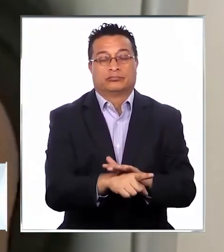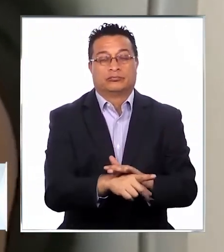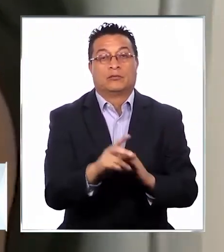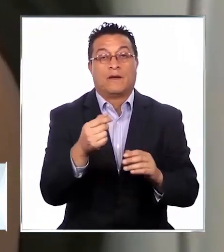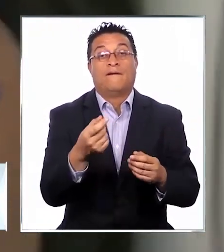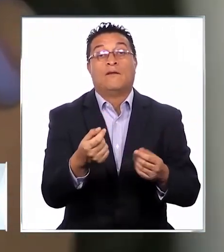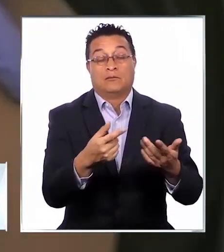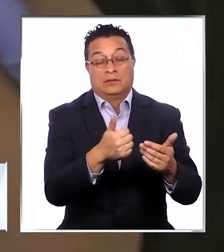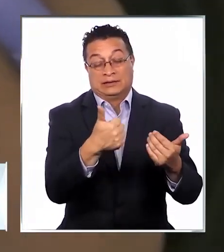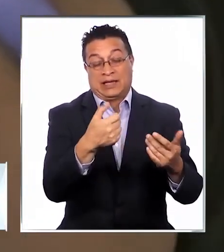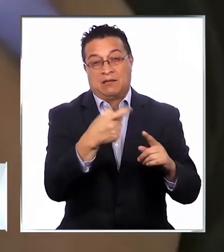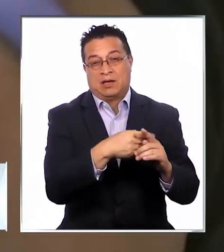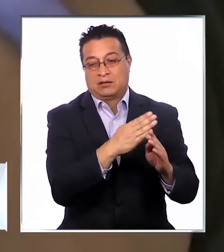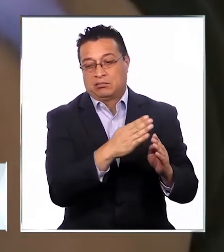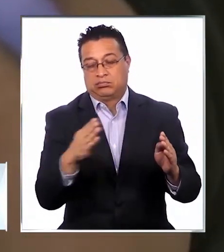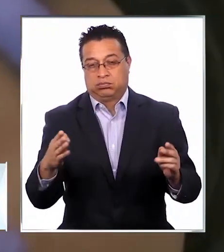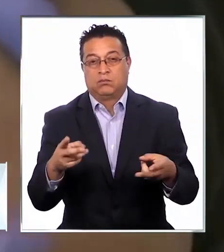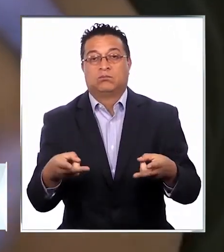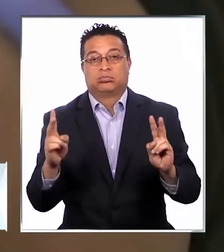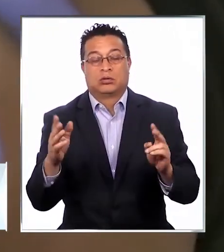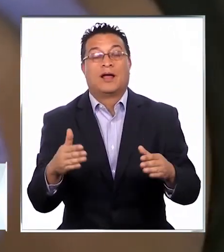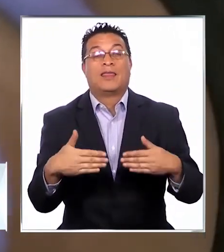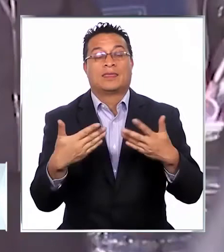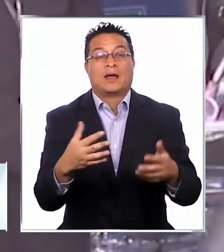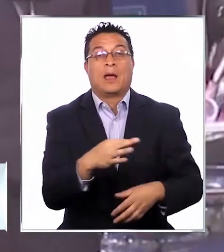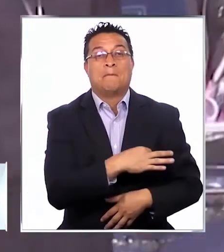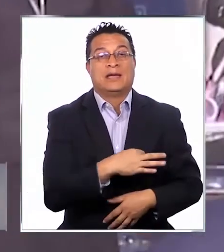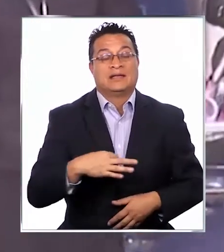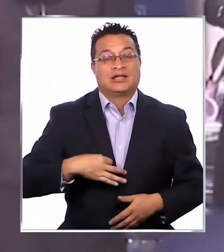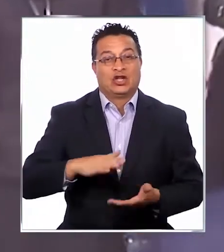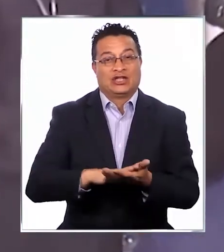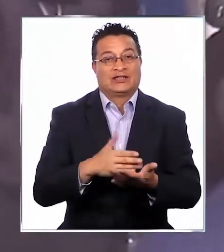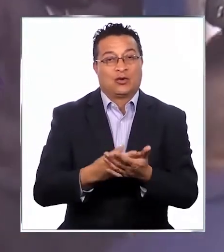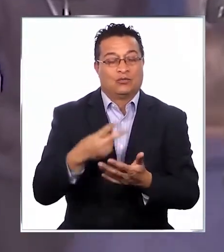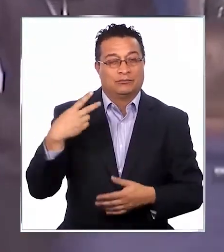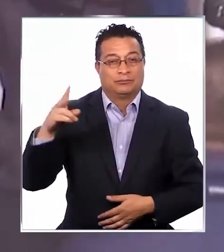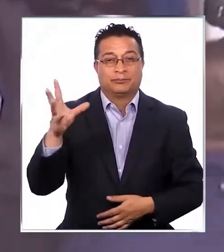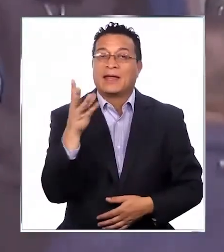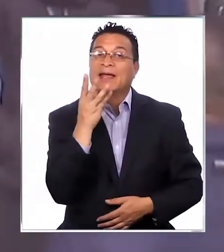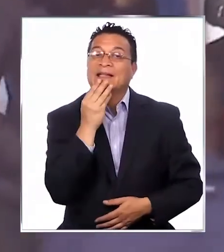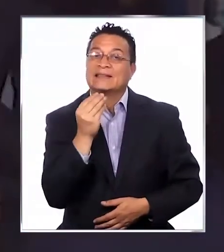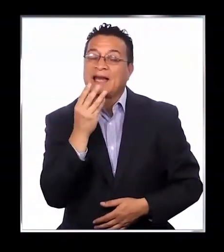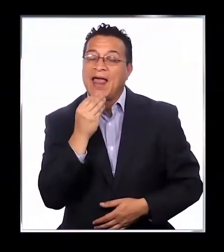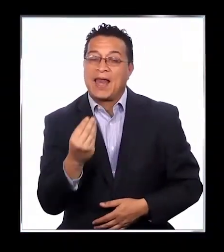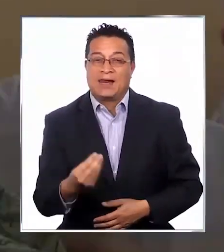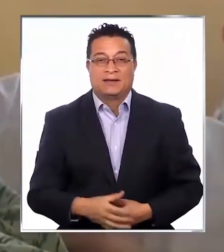Tiene una validez de seis meses y es entregado por el Ministerio de Salud de Israel.